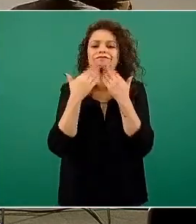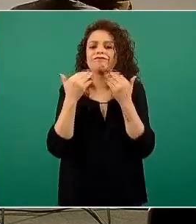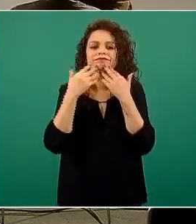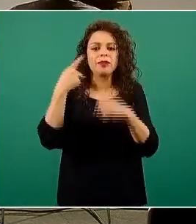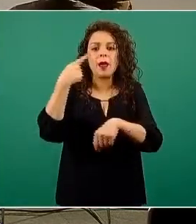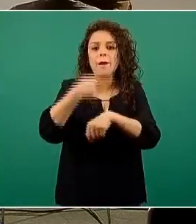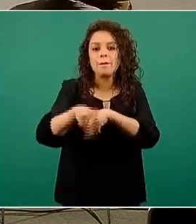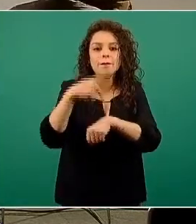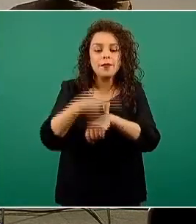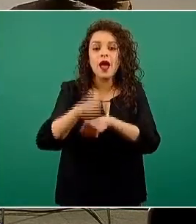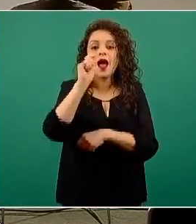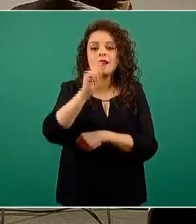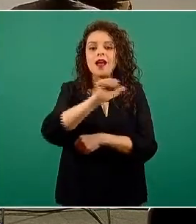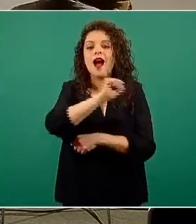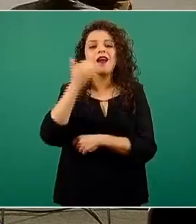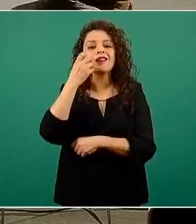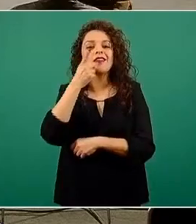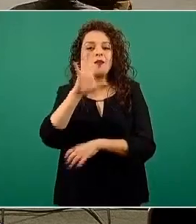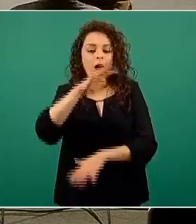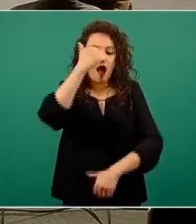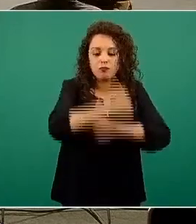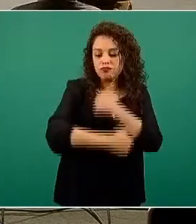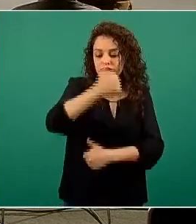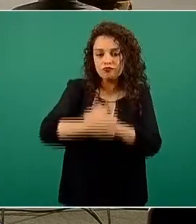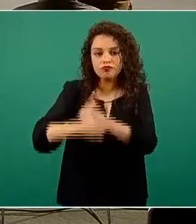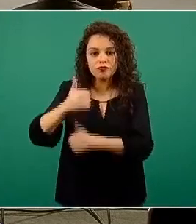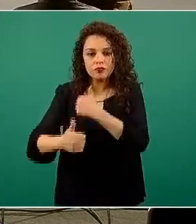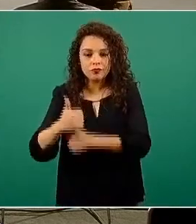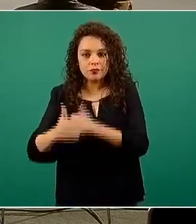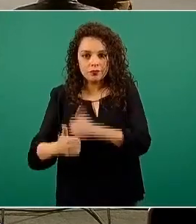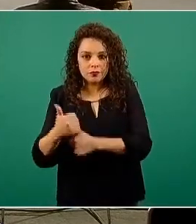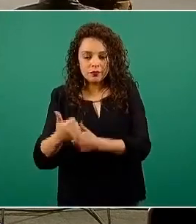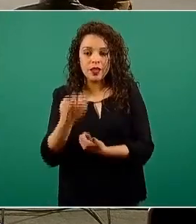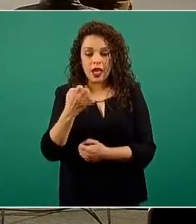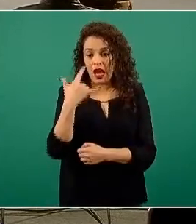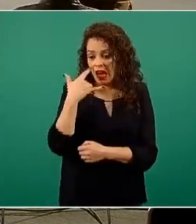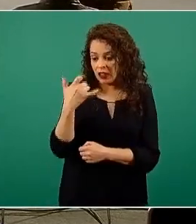competencia en donde se fragmentara el esfuerzo, sino...